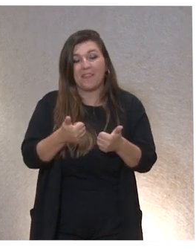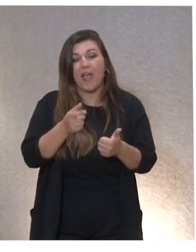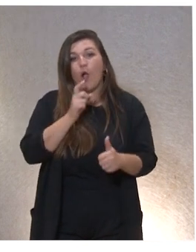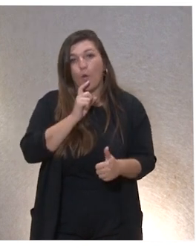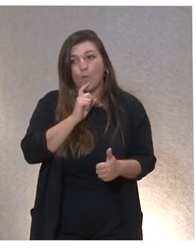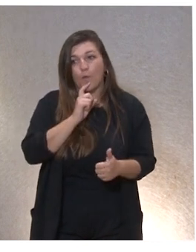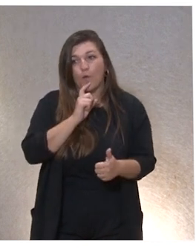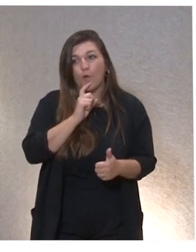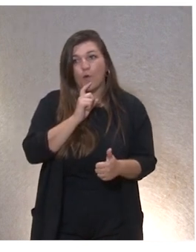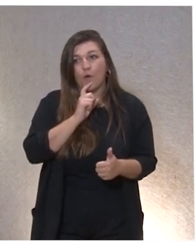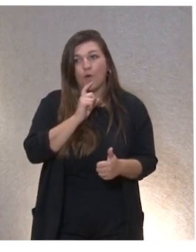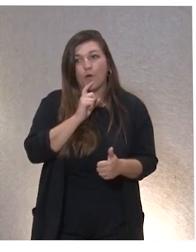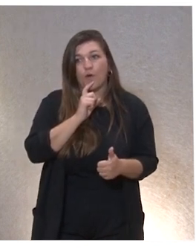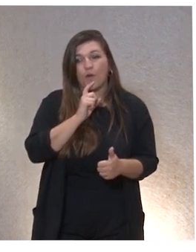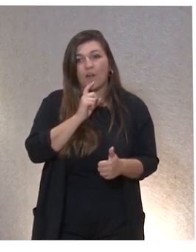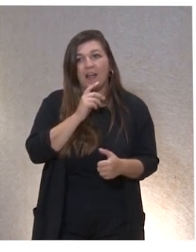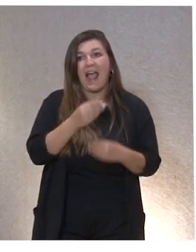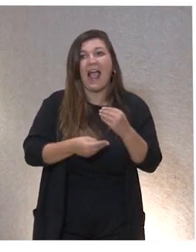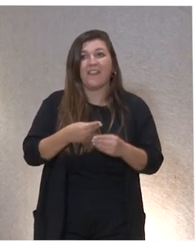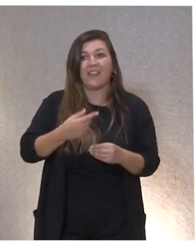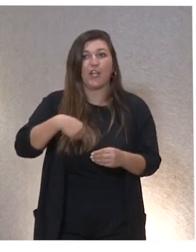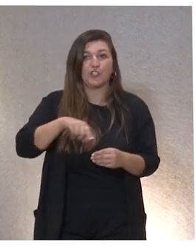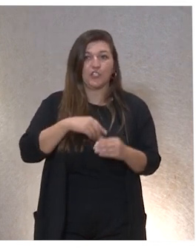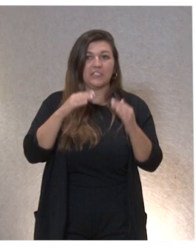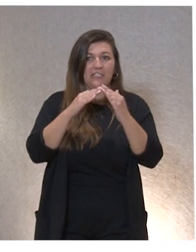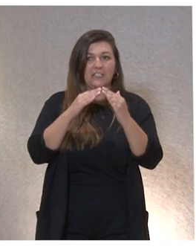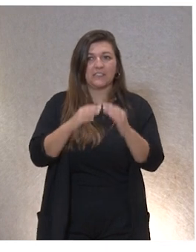hacerlo nosotros en nuestra casa.